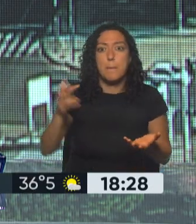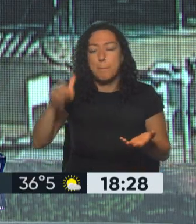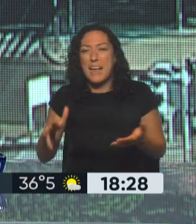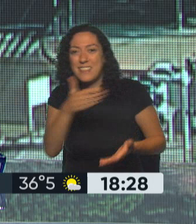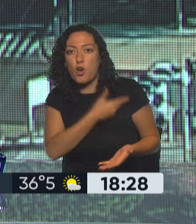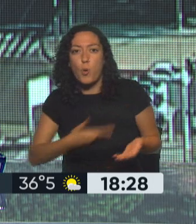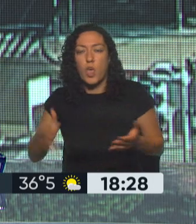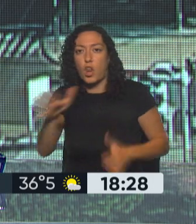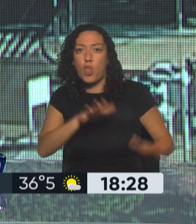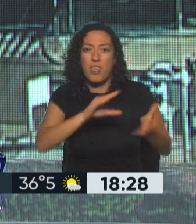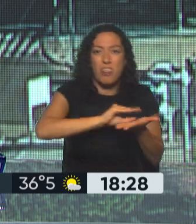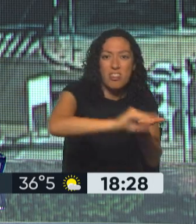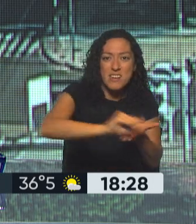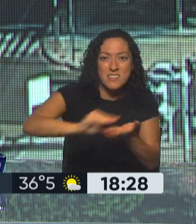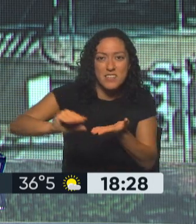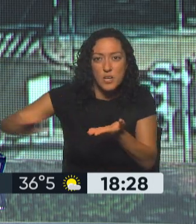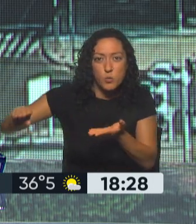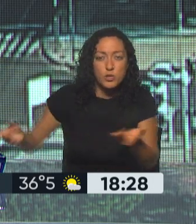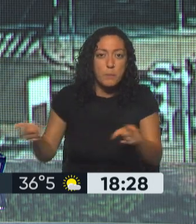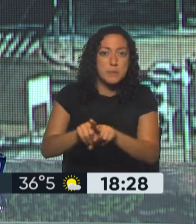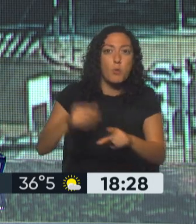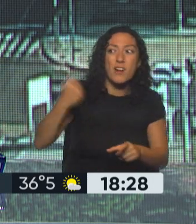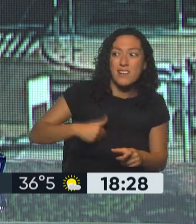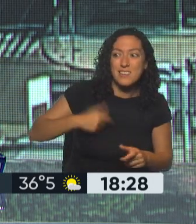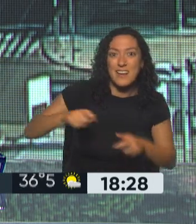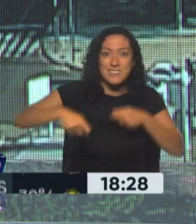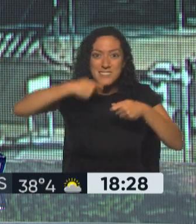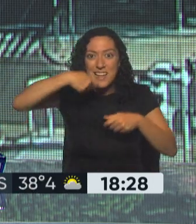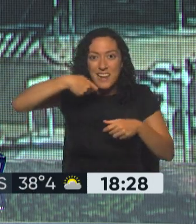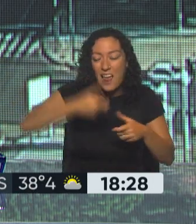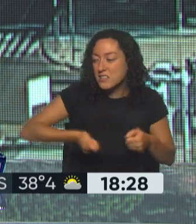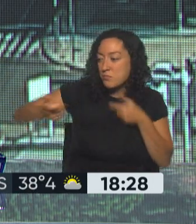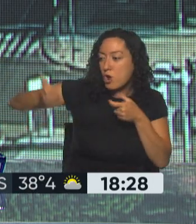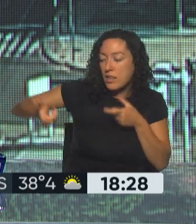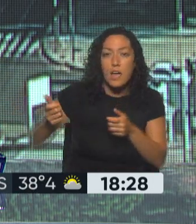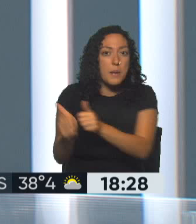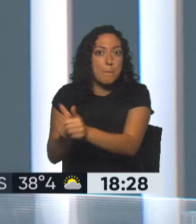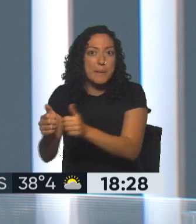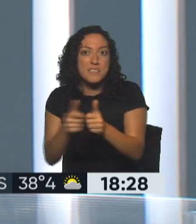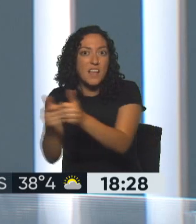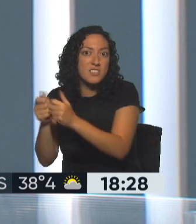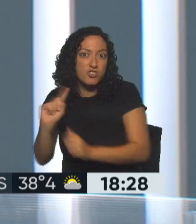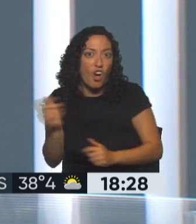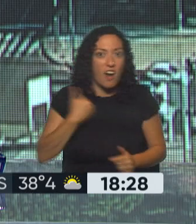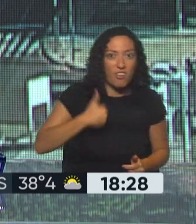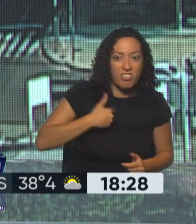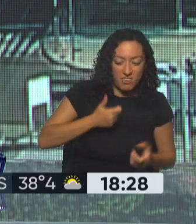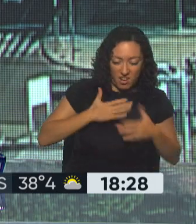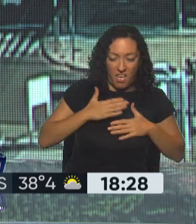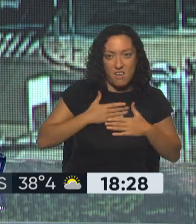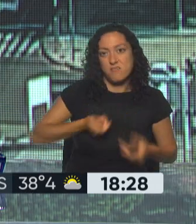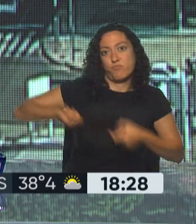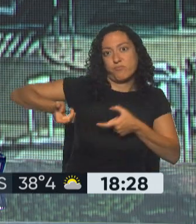hacer que sea Argentina la que exporta cereales y no un conjunto de empresas cerealeras, las que exportan y hacen negocio para sí mismo.